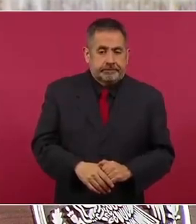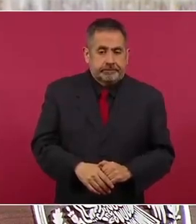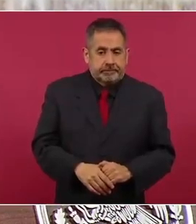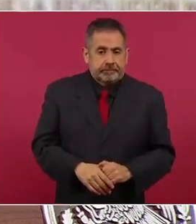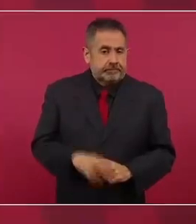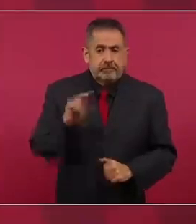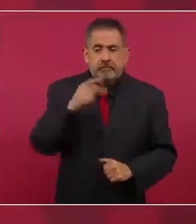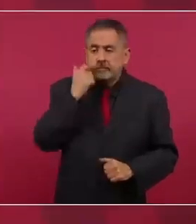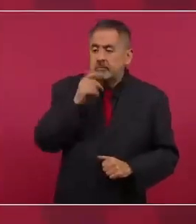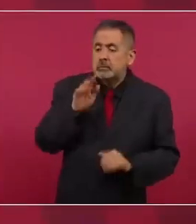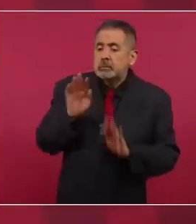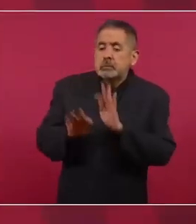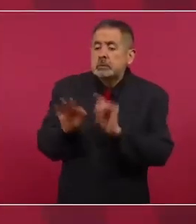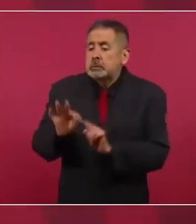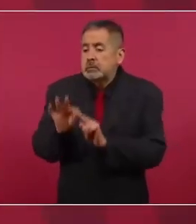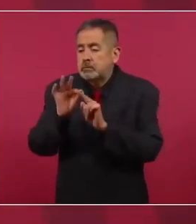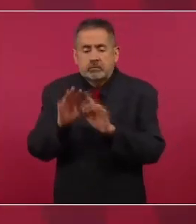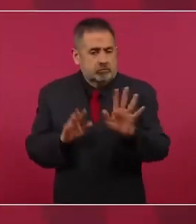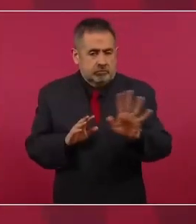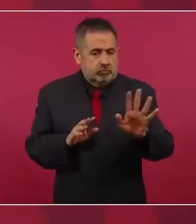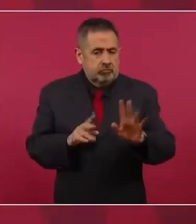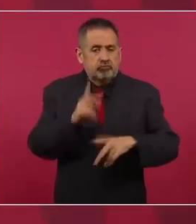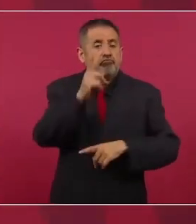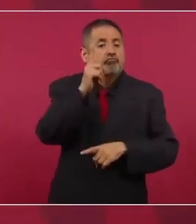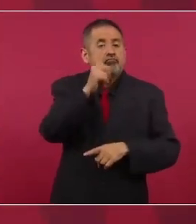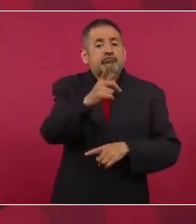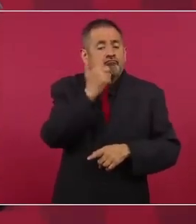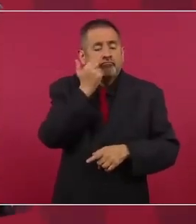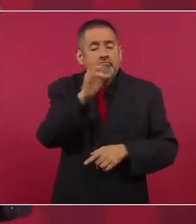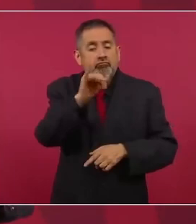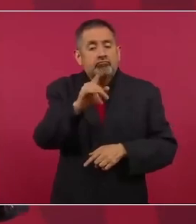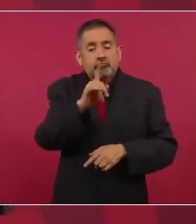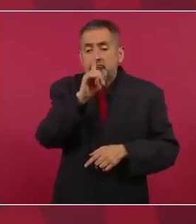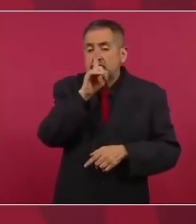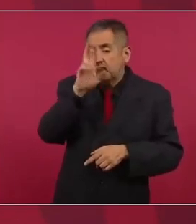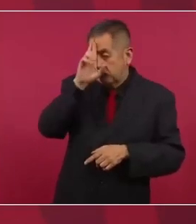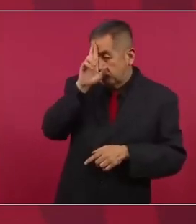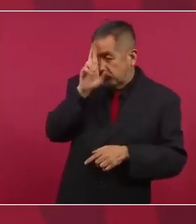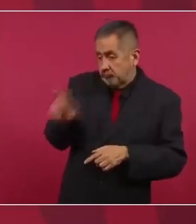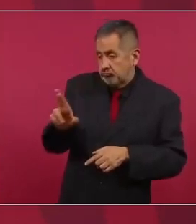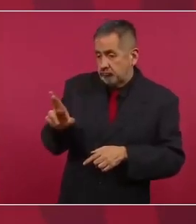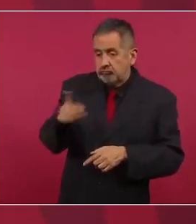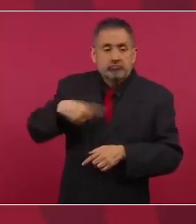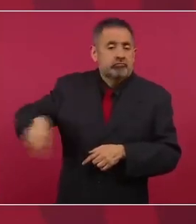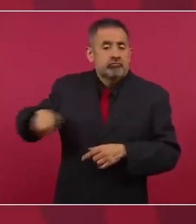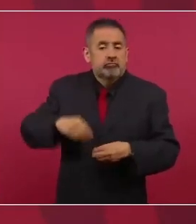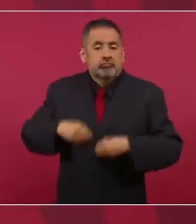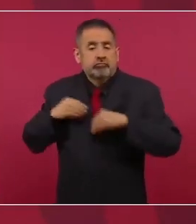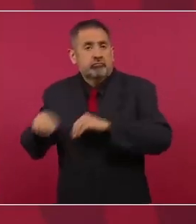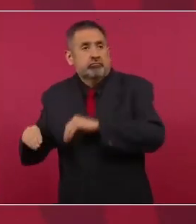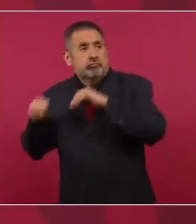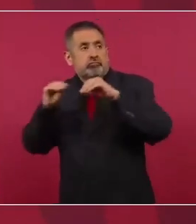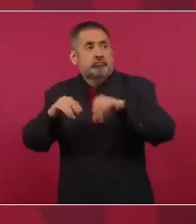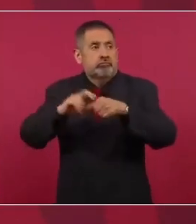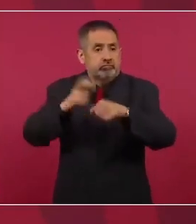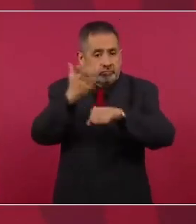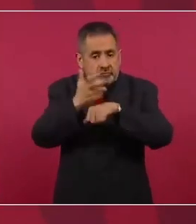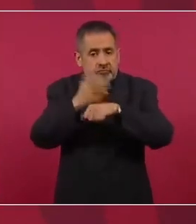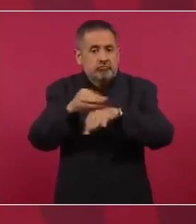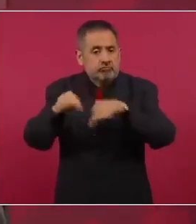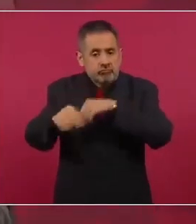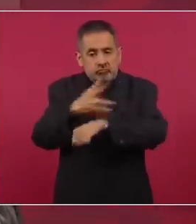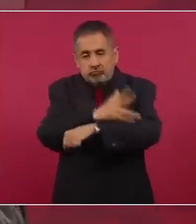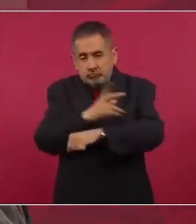trato especial, lo único que queremos es que respeten a los que viven y trabajan